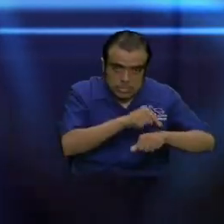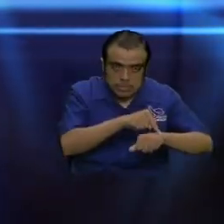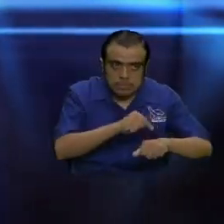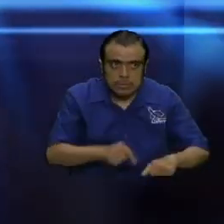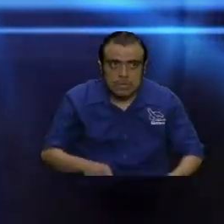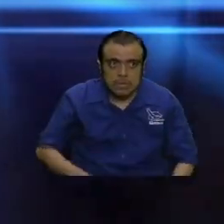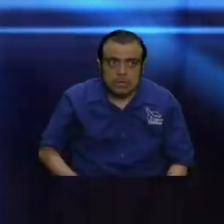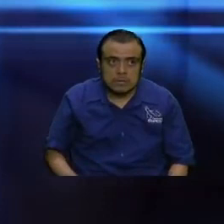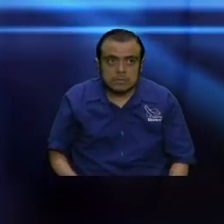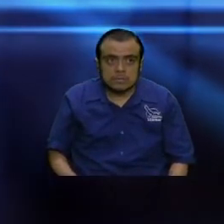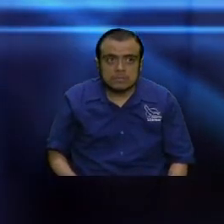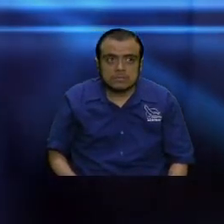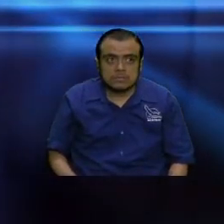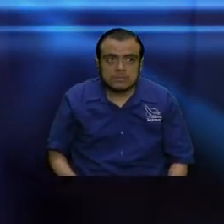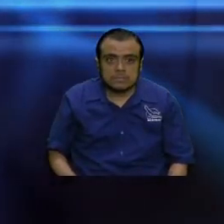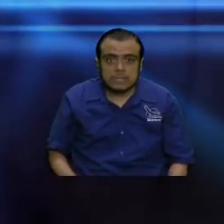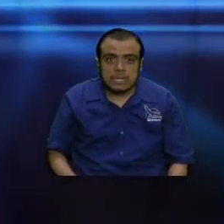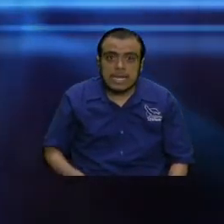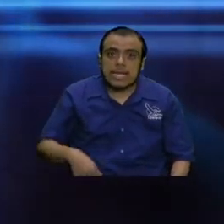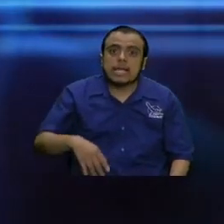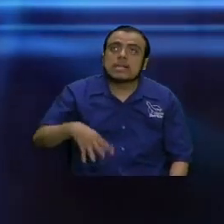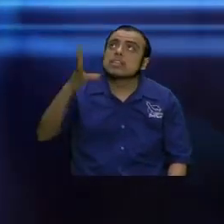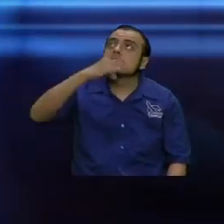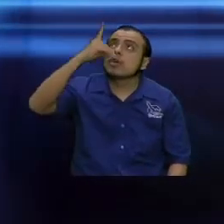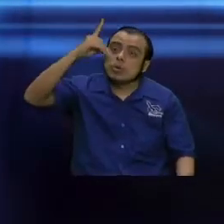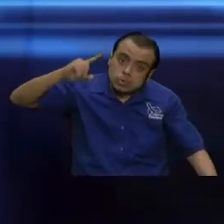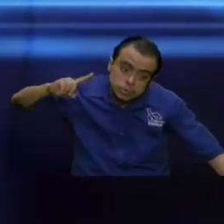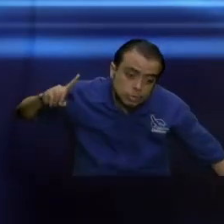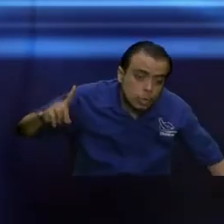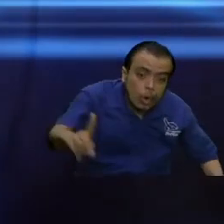todo lo hizo hermoso en su tiempo